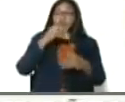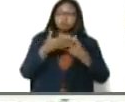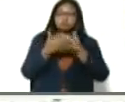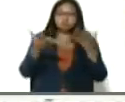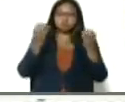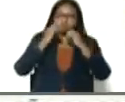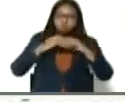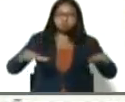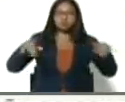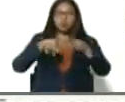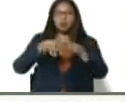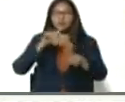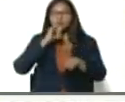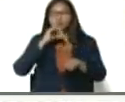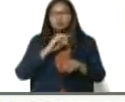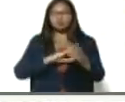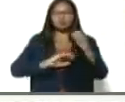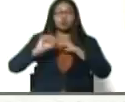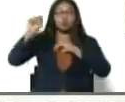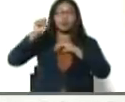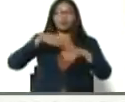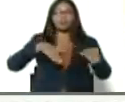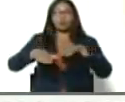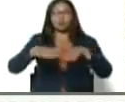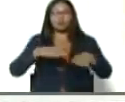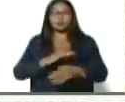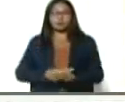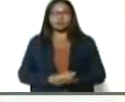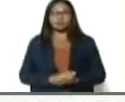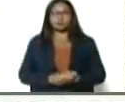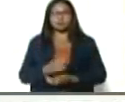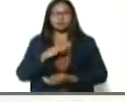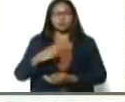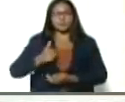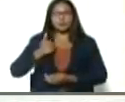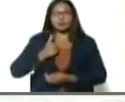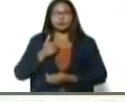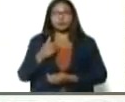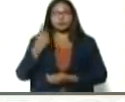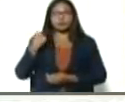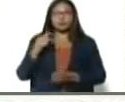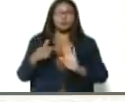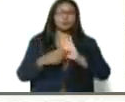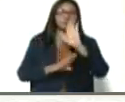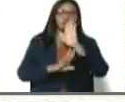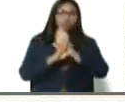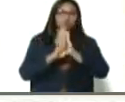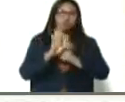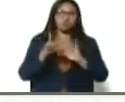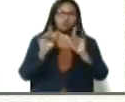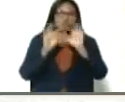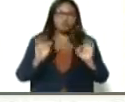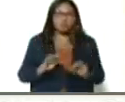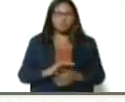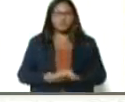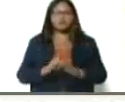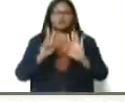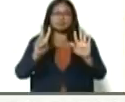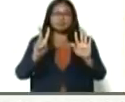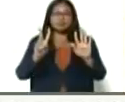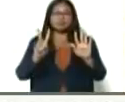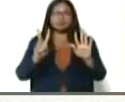los logros del heroico pueblo de Cogedes. En esta oportunidad, para dar cuenta de los avances del vértice número 7,